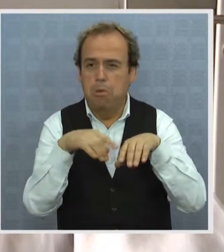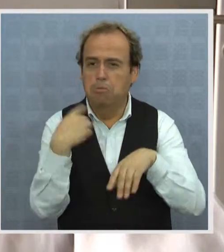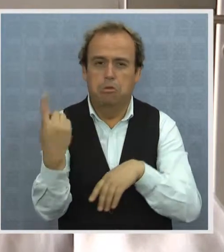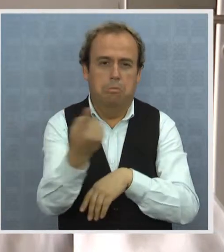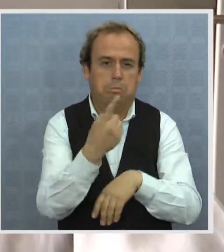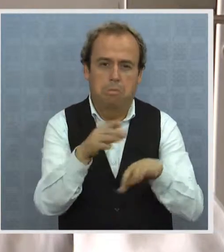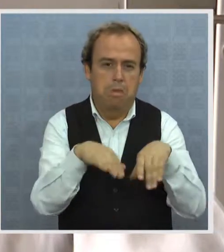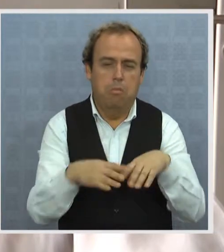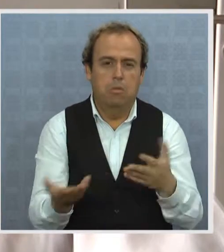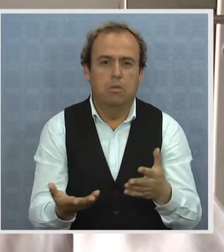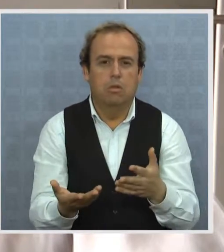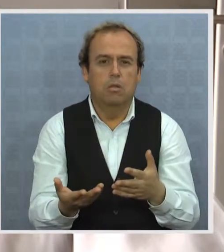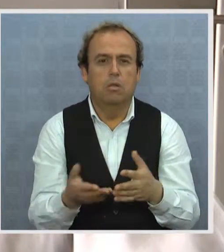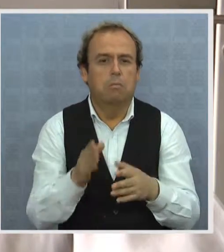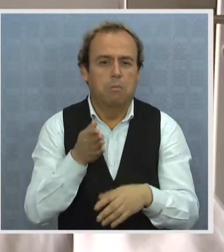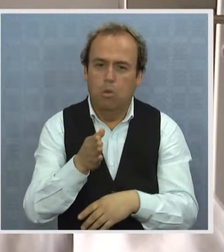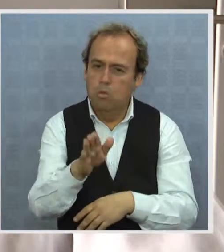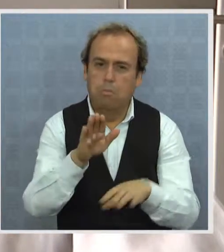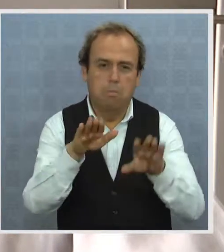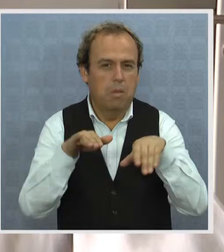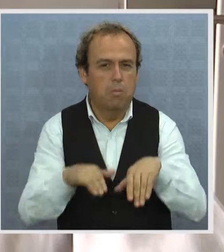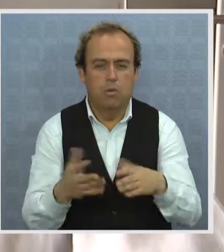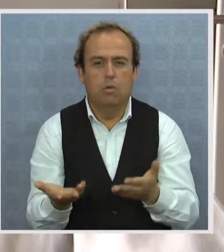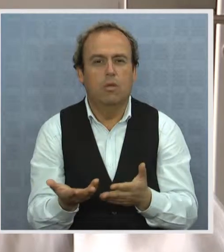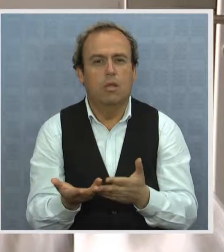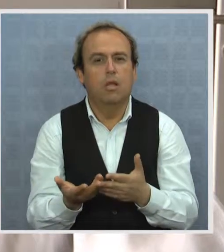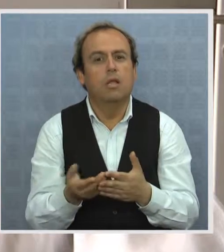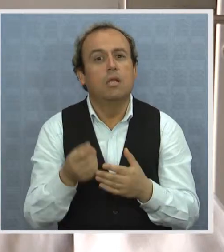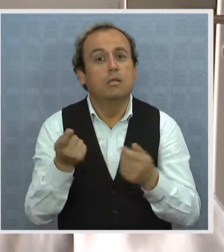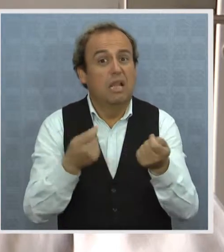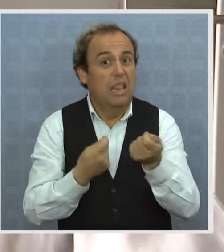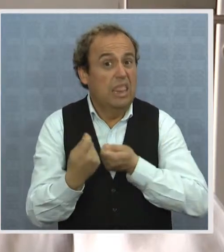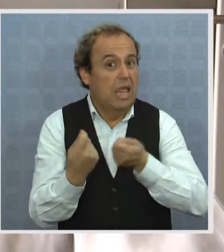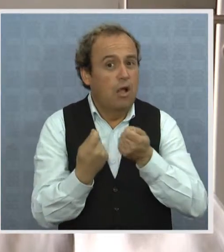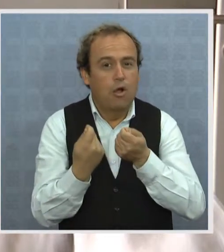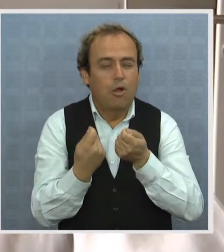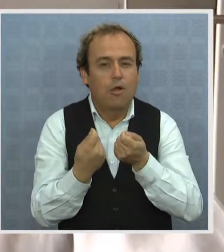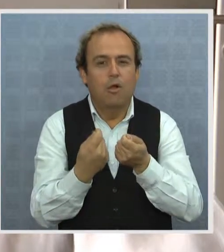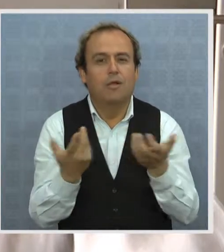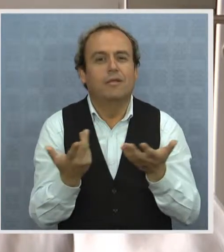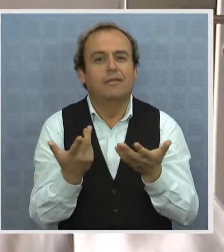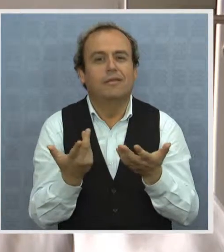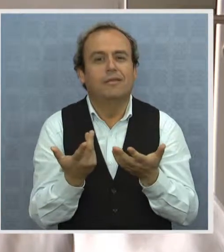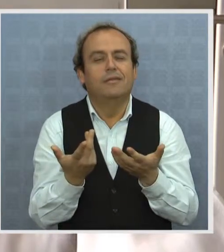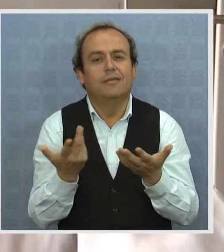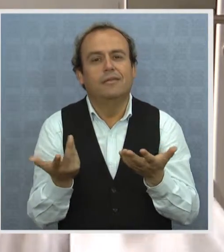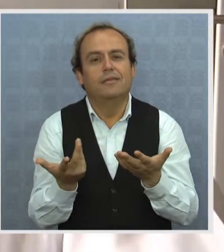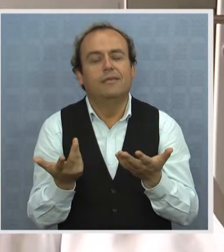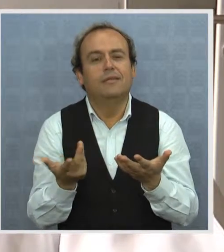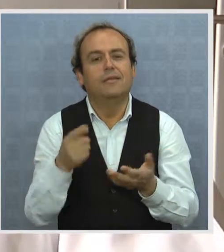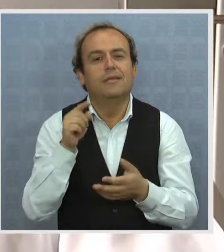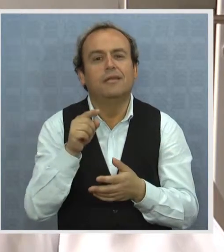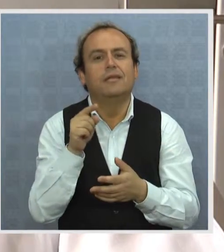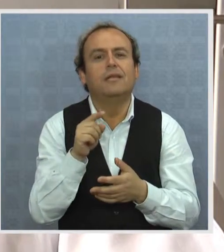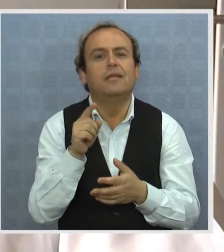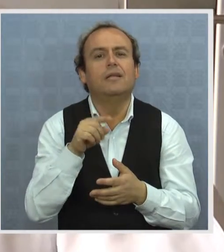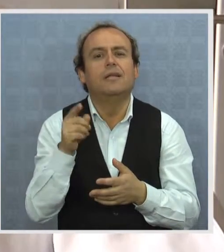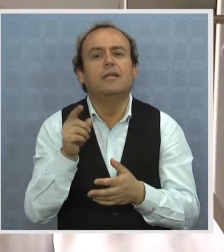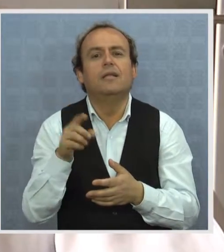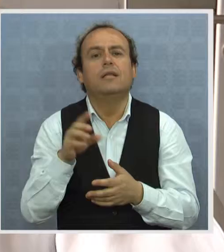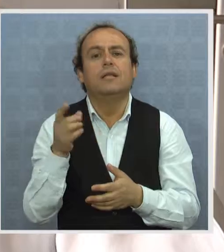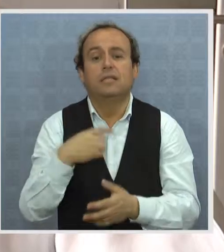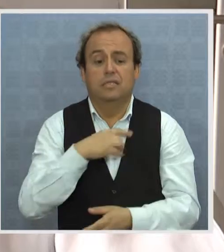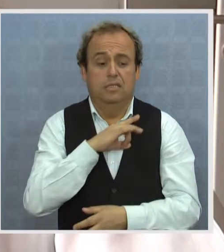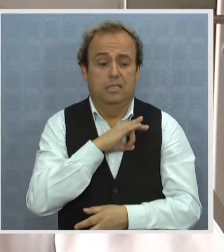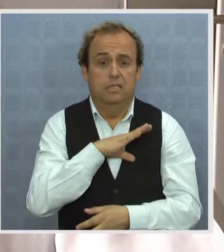Ningún cambio. Todo seguirá igual. Sobre todo en materia de negocios. Para Chile, efectivamente no, porque no es